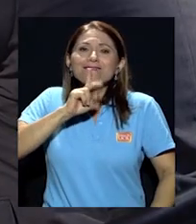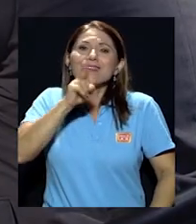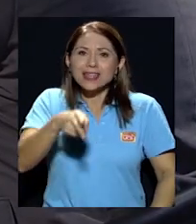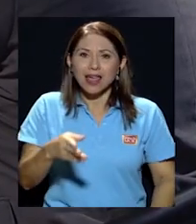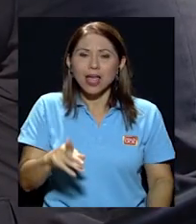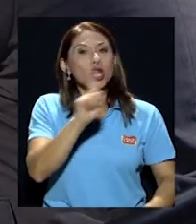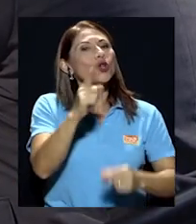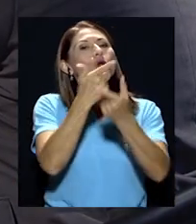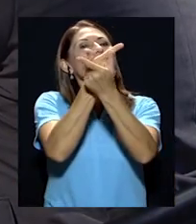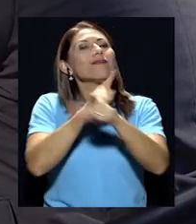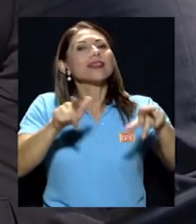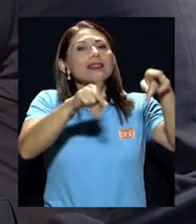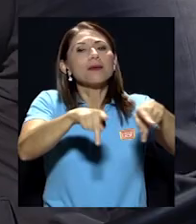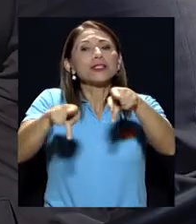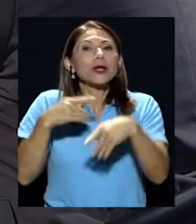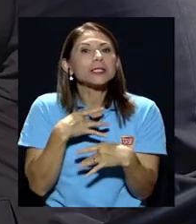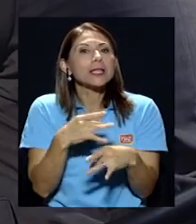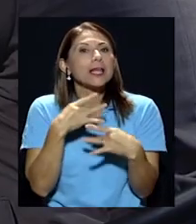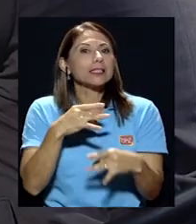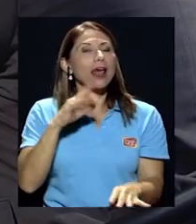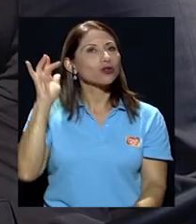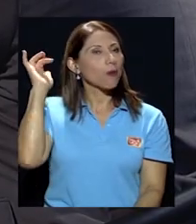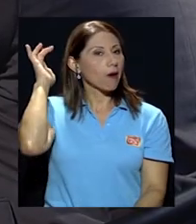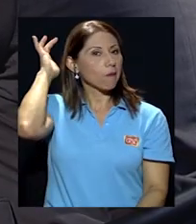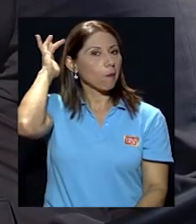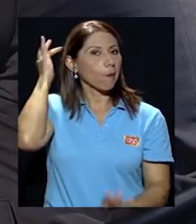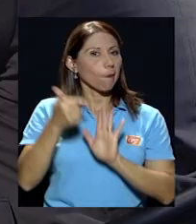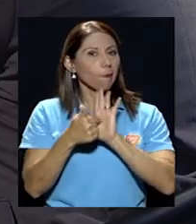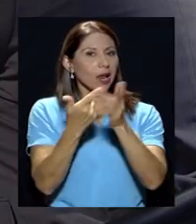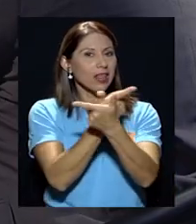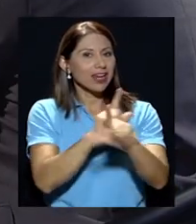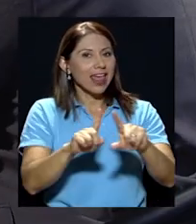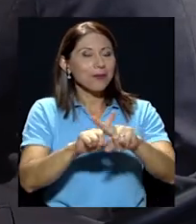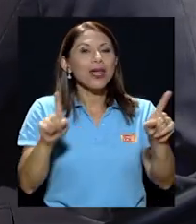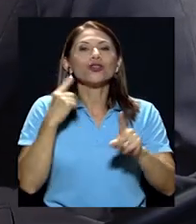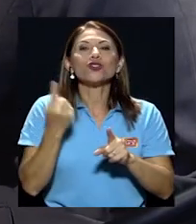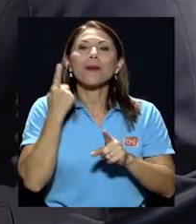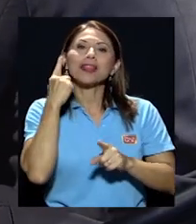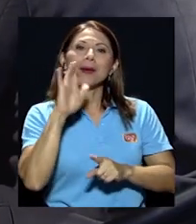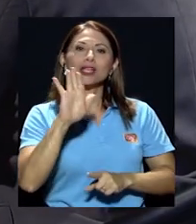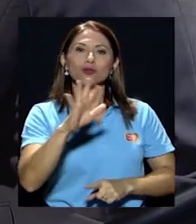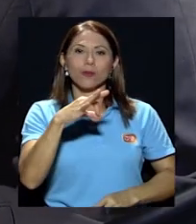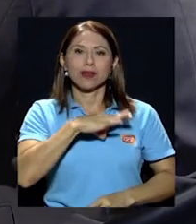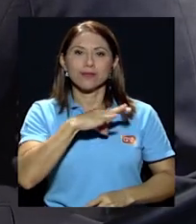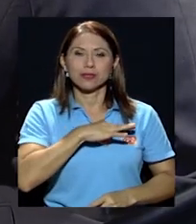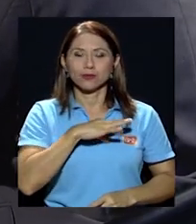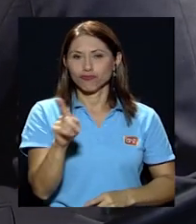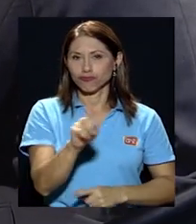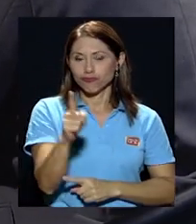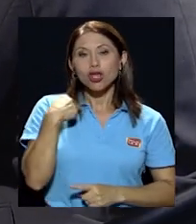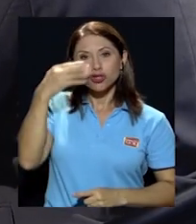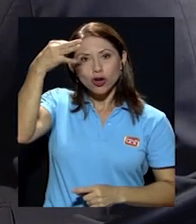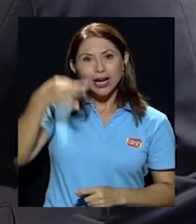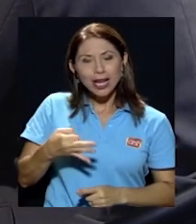están interesados en que se aparente que hay una libertad, pero que se administra solo para su beneficio. Yo creo en la